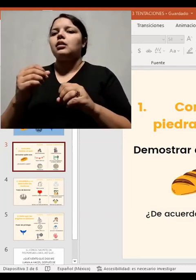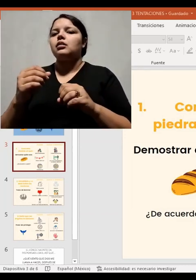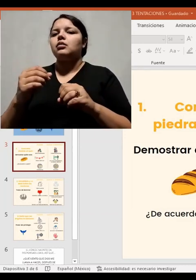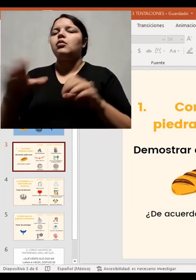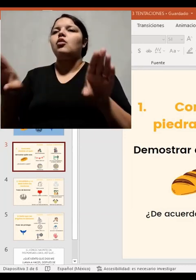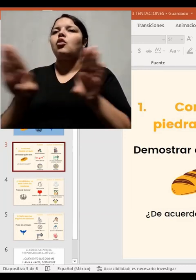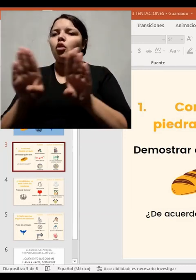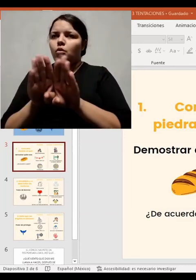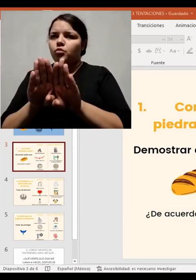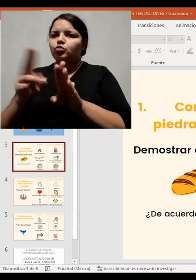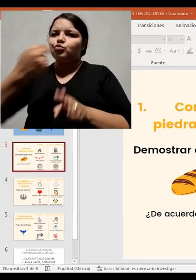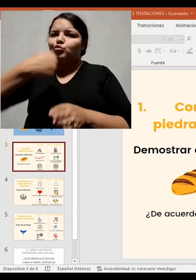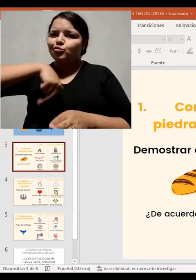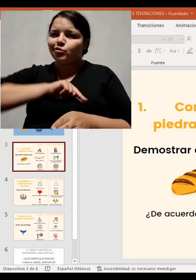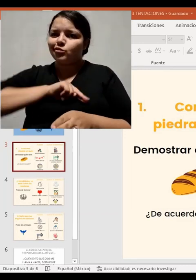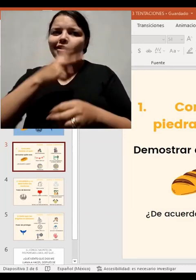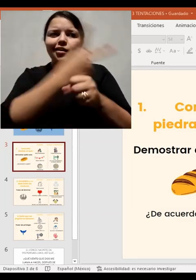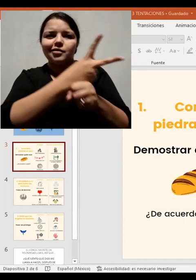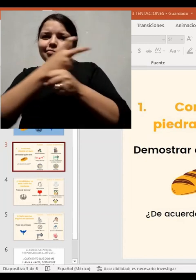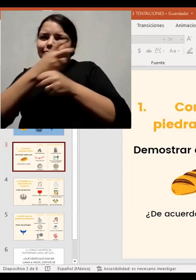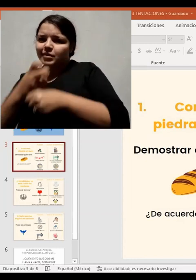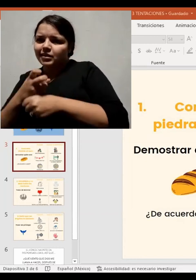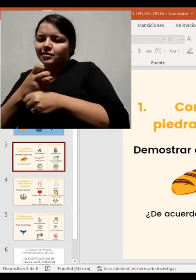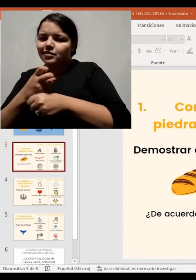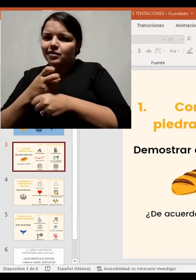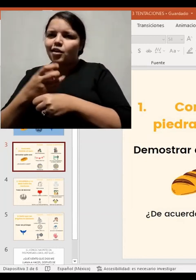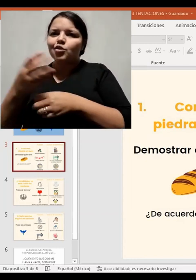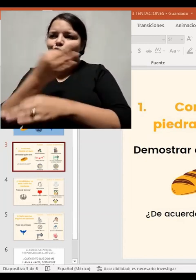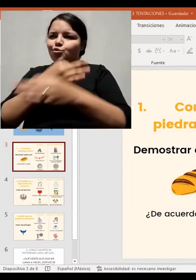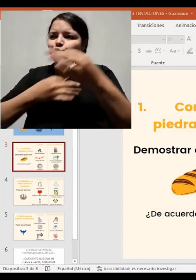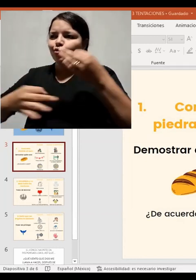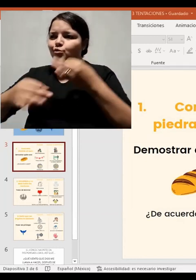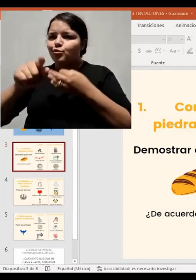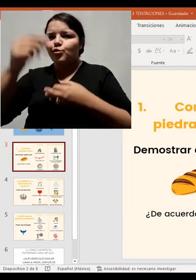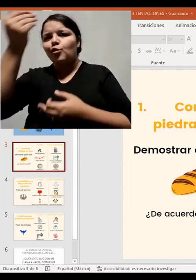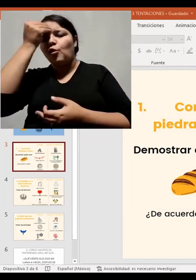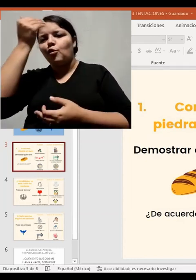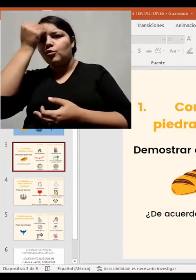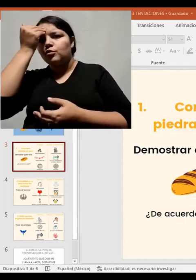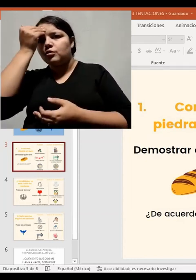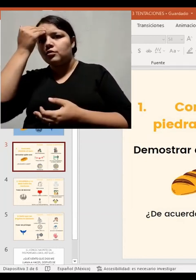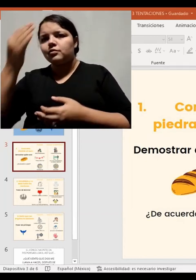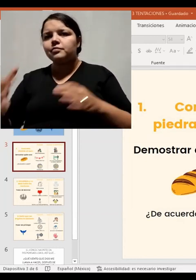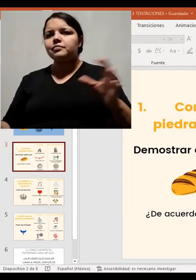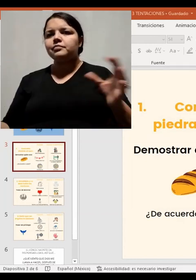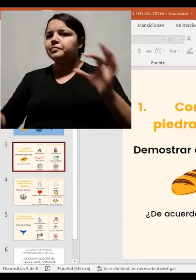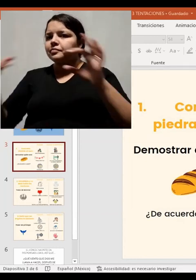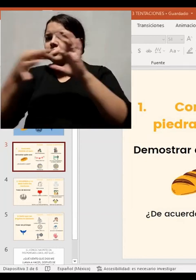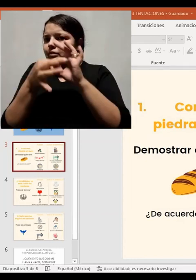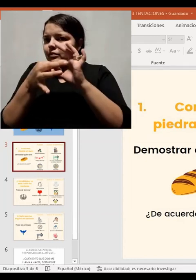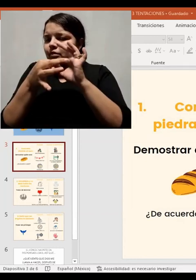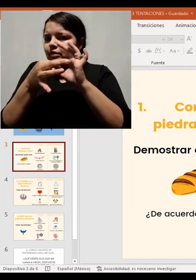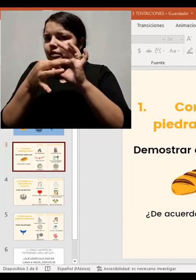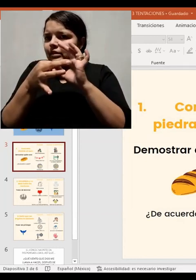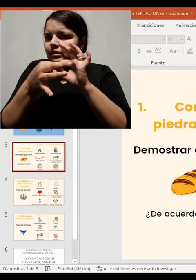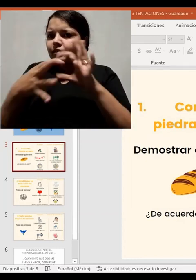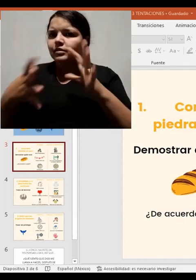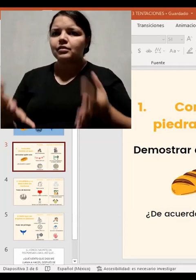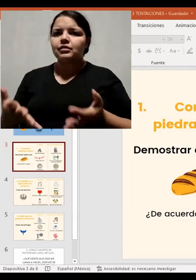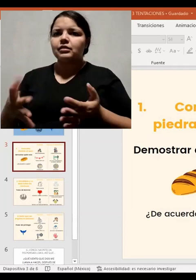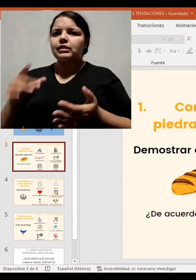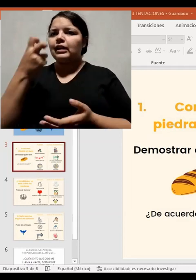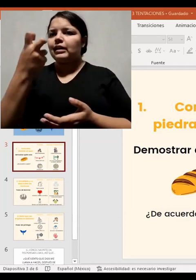podamos hacer cosas juntos. Esta es una seña que me encanta, que tiene que ver con vínculo, el de